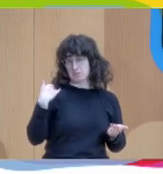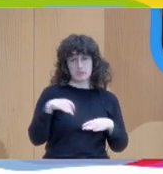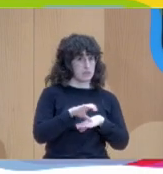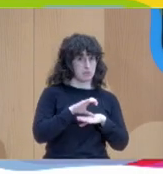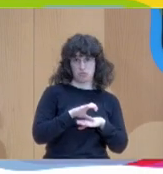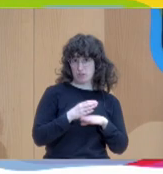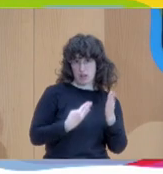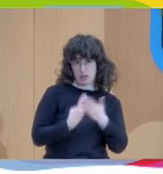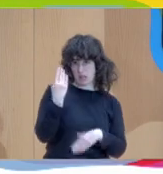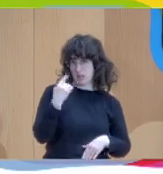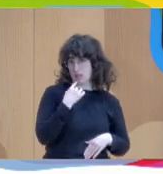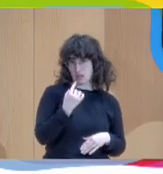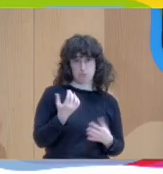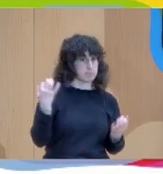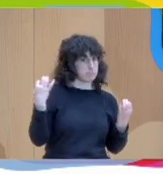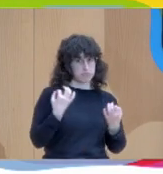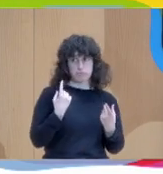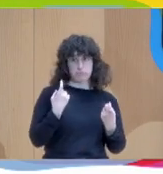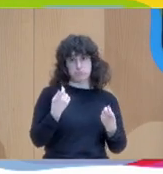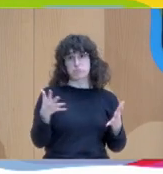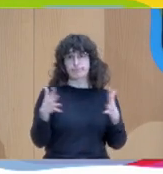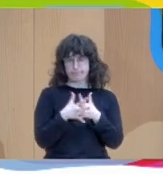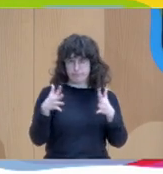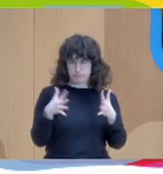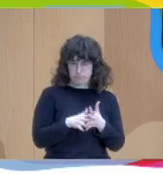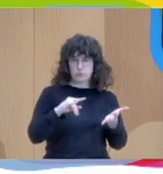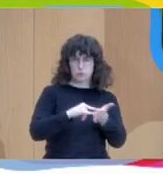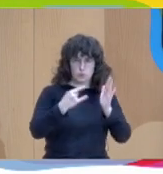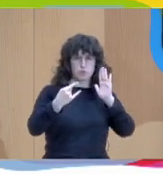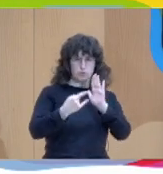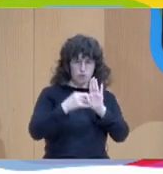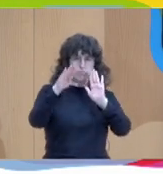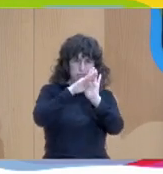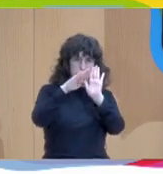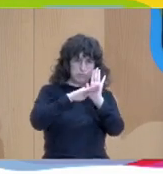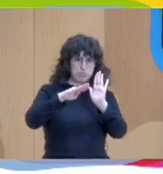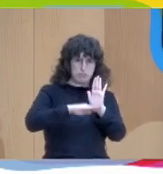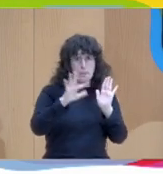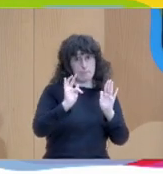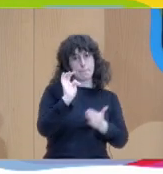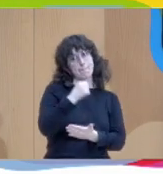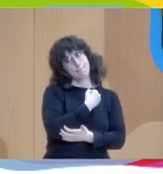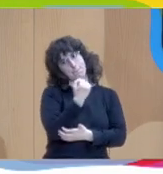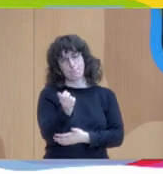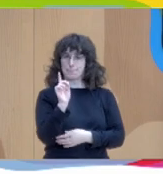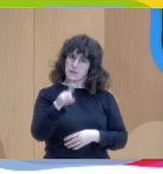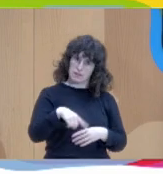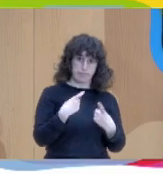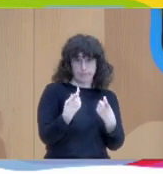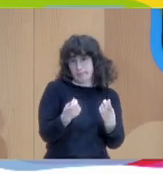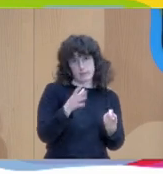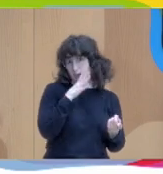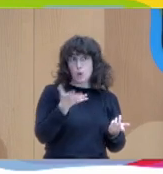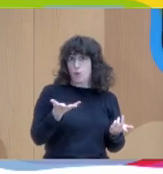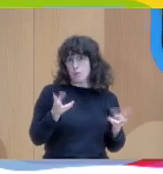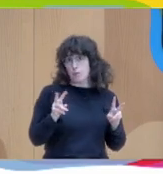mañana que hay que darle estructura y sistema y respaldo a todo eso porque como han dicho mis compañeras antes el tren ya